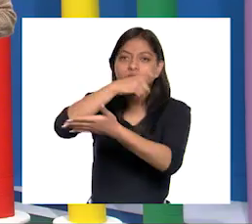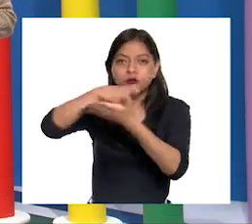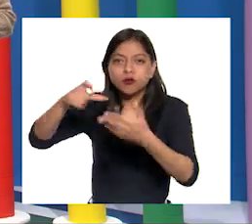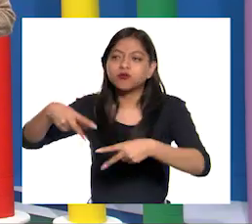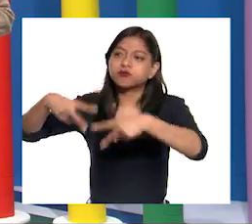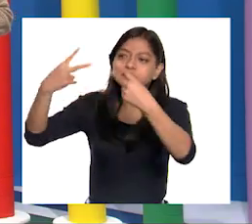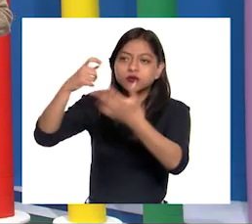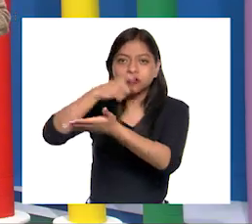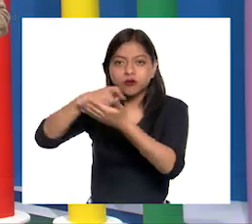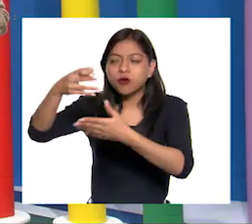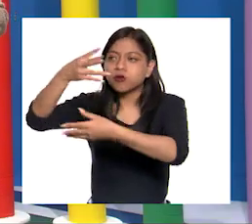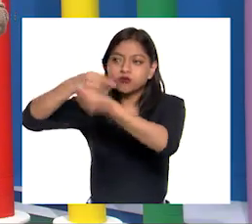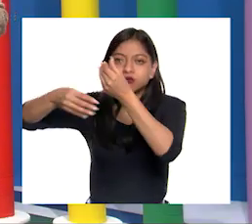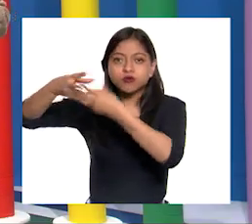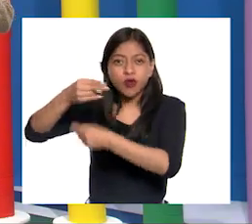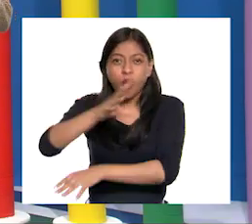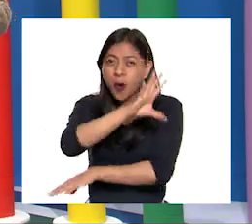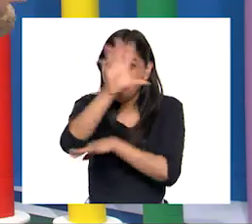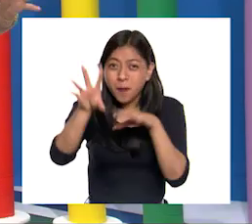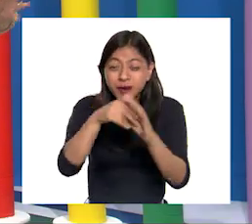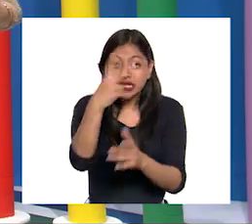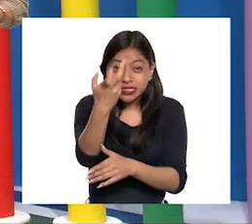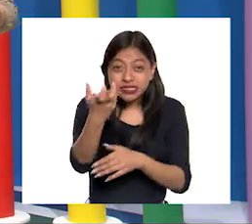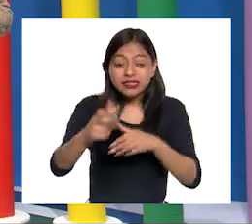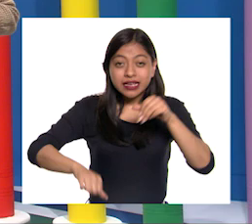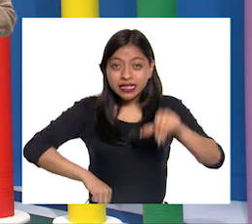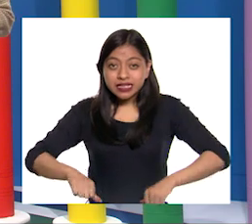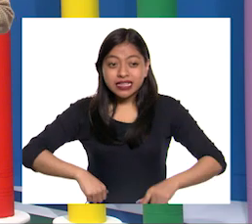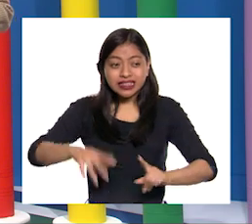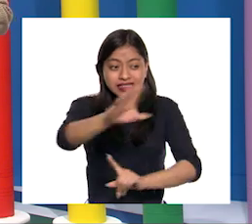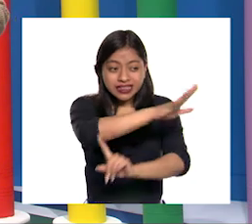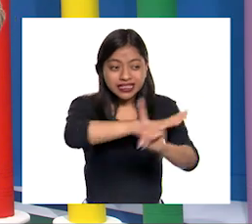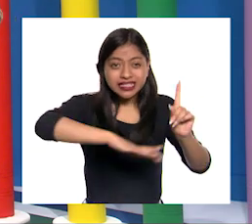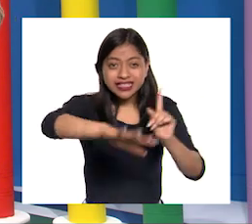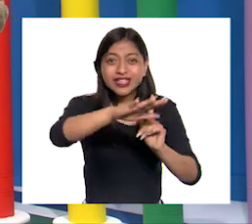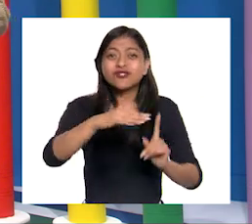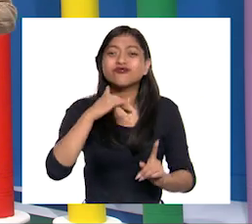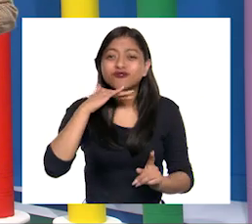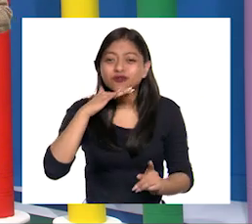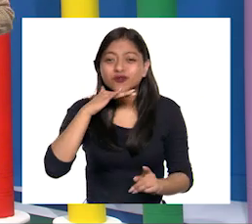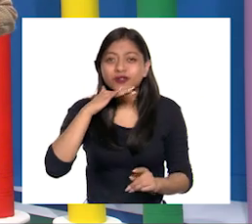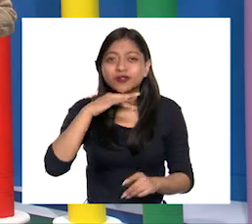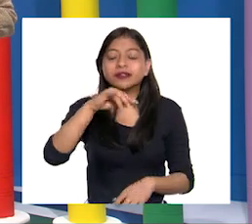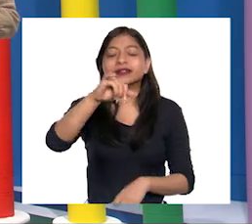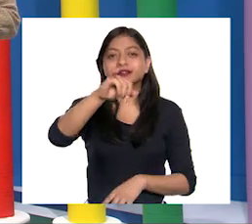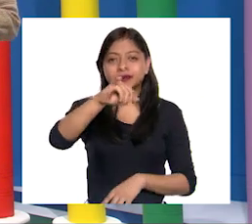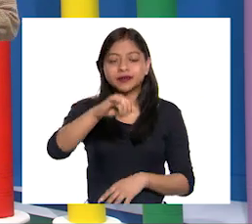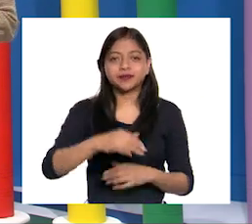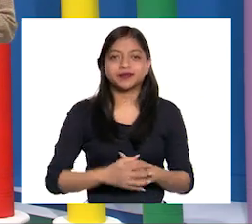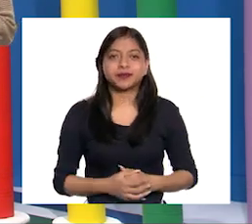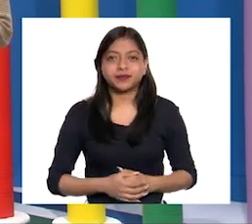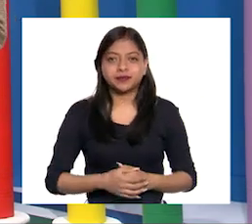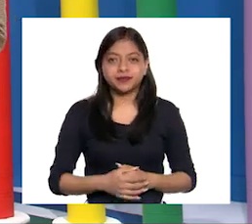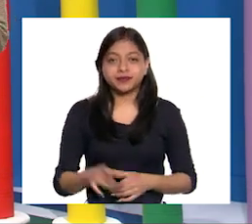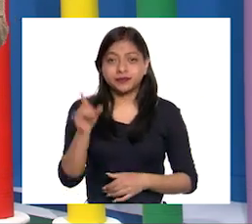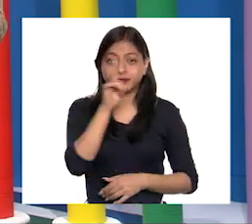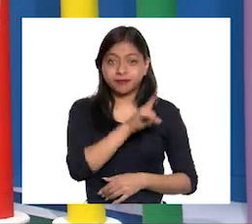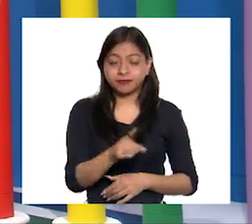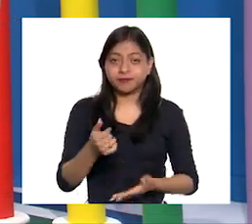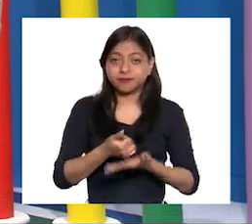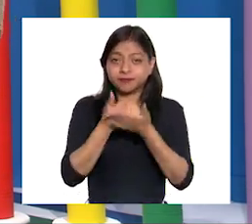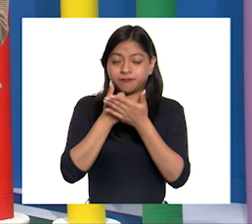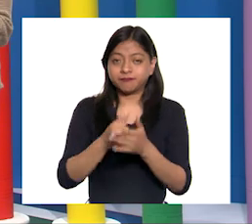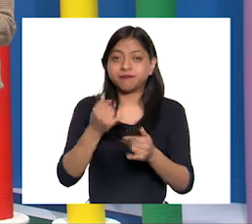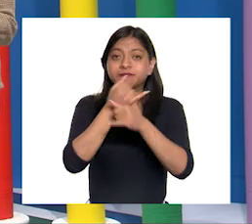¿Todas? Sí, Ale, todas Larisa, ¿me ayudas por favor a colocar el organizador gráfico?